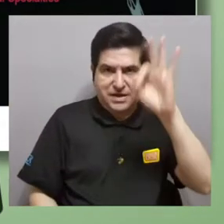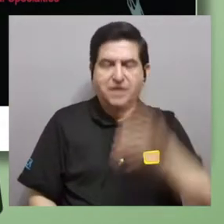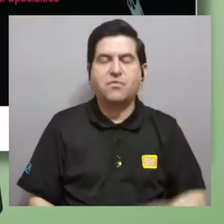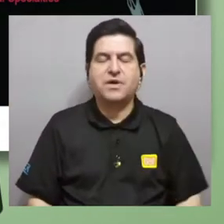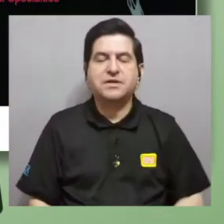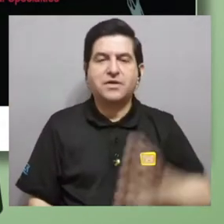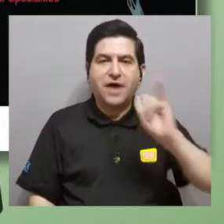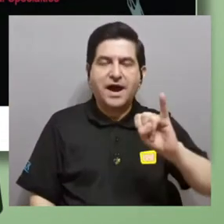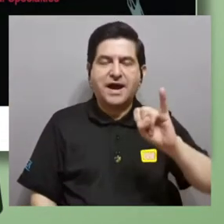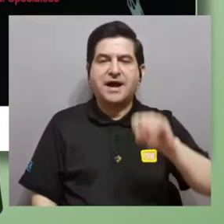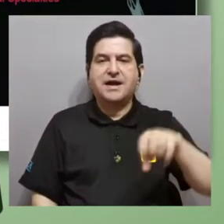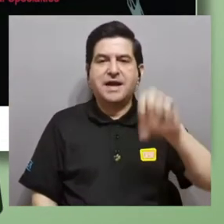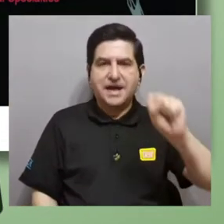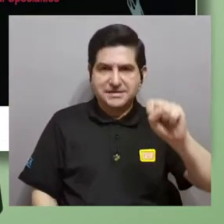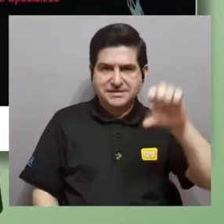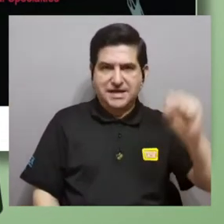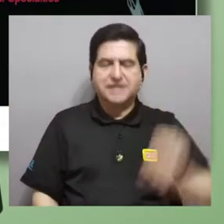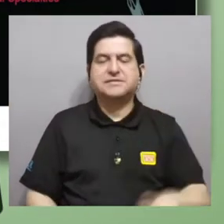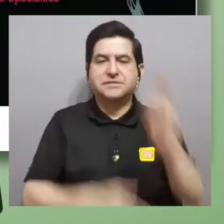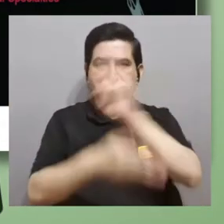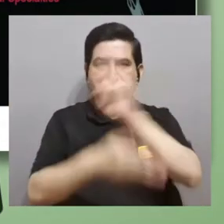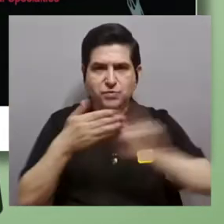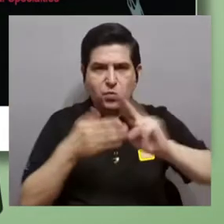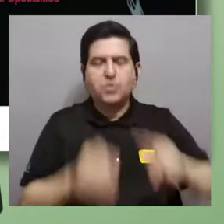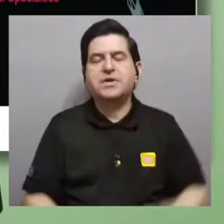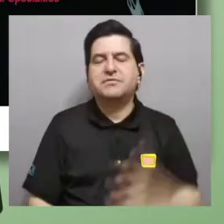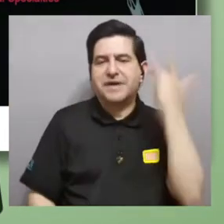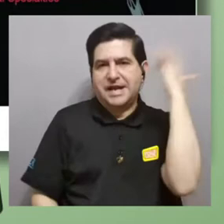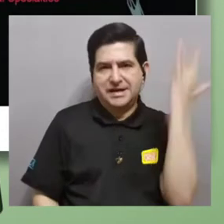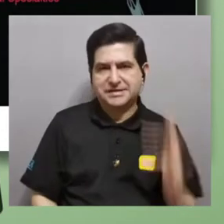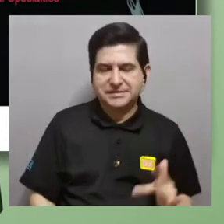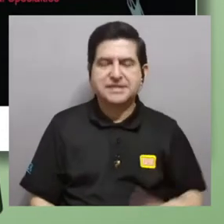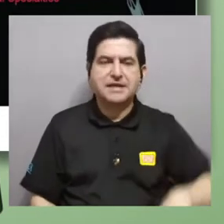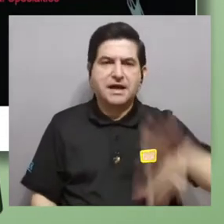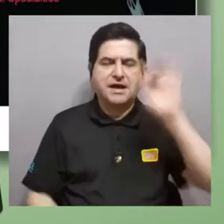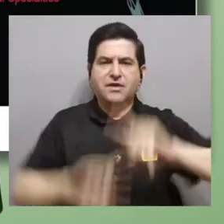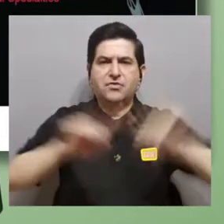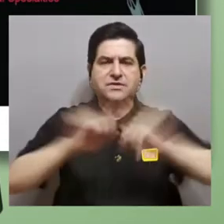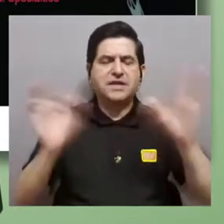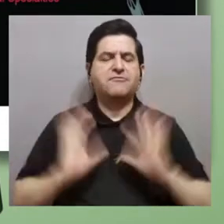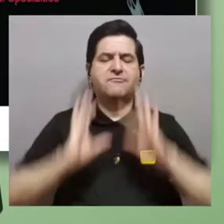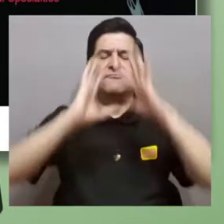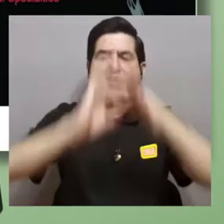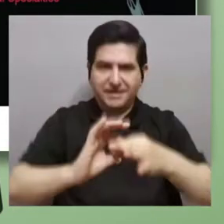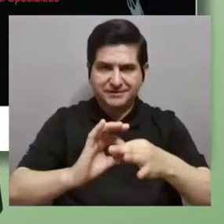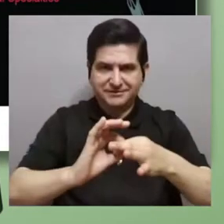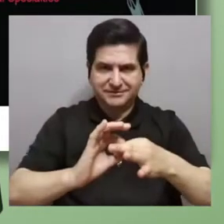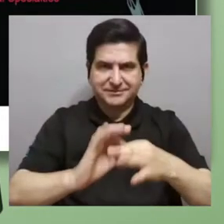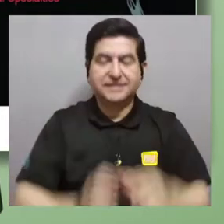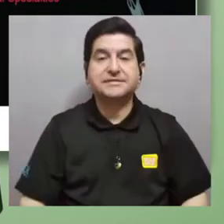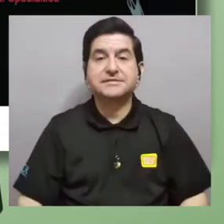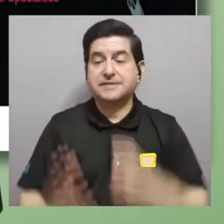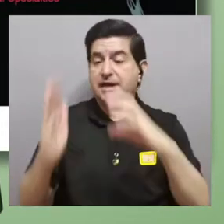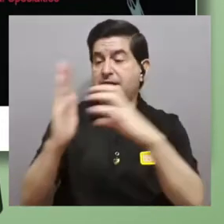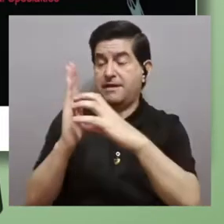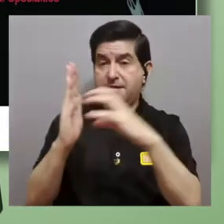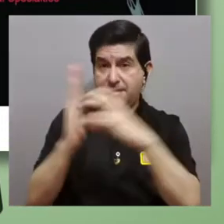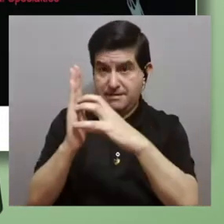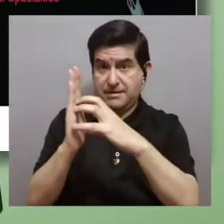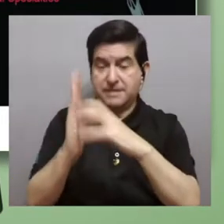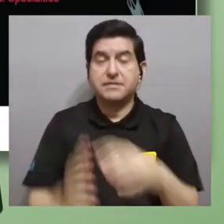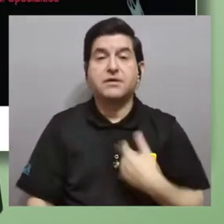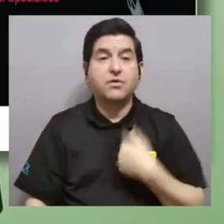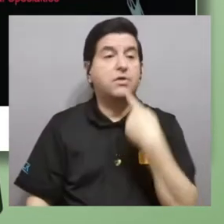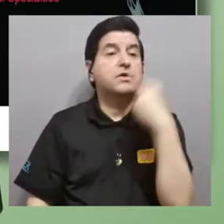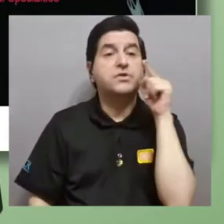este ISS de la Universidad de California, pueden encontrar distintas relaciones y en el